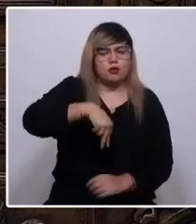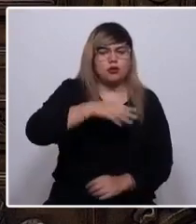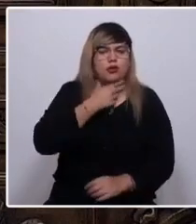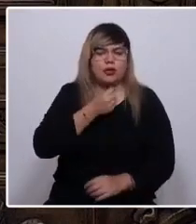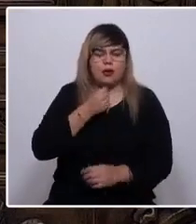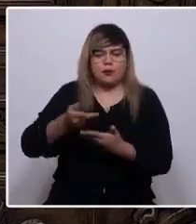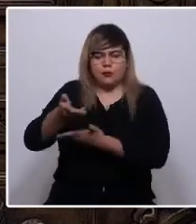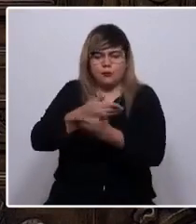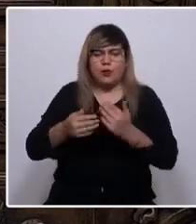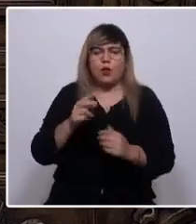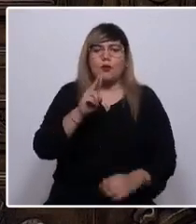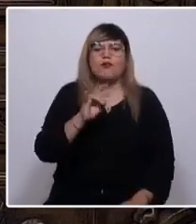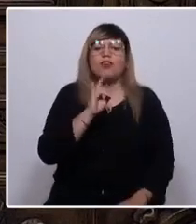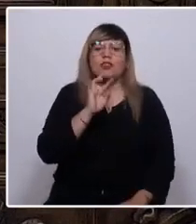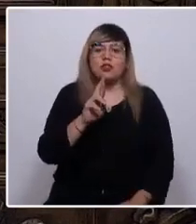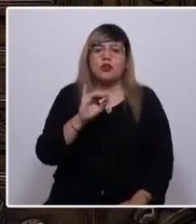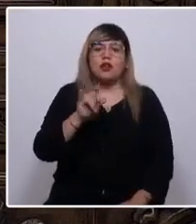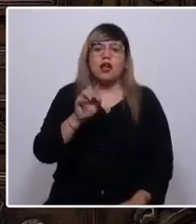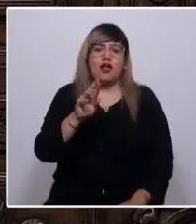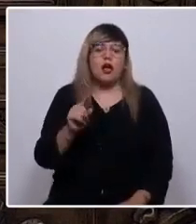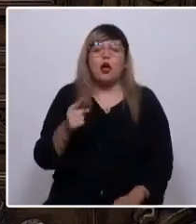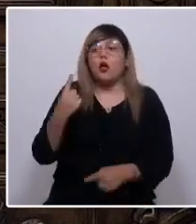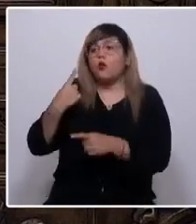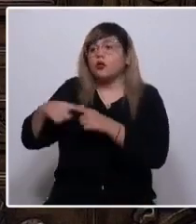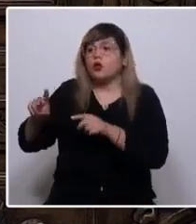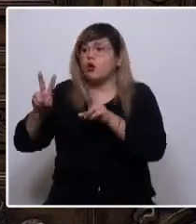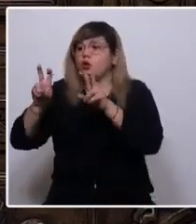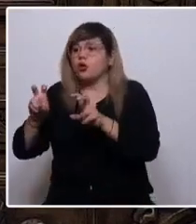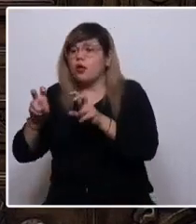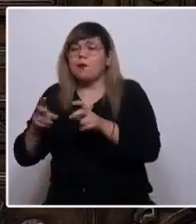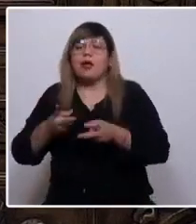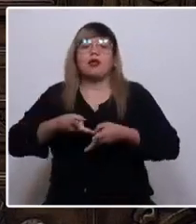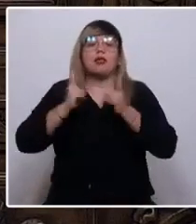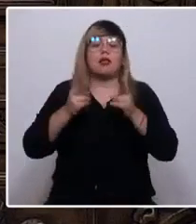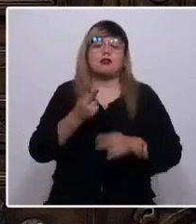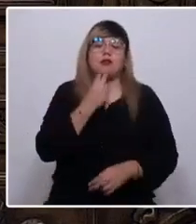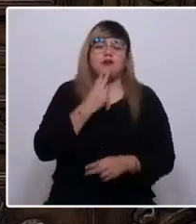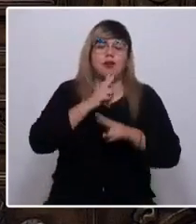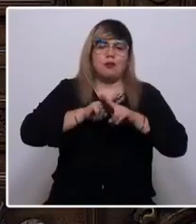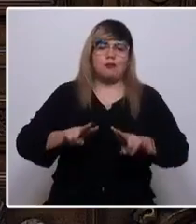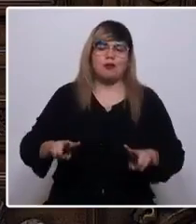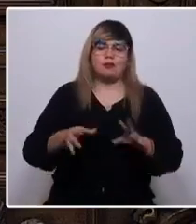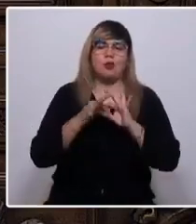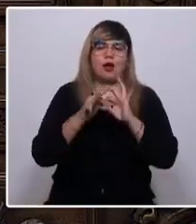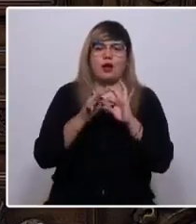como dijo Víctor Jara, no es otra cosa que el derecho a vivir en paz. Muchas gracias.